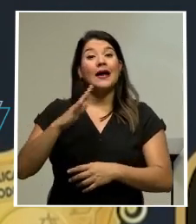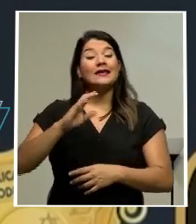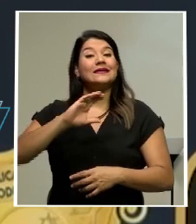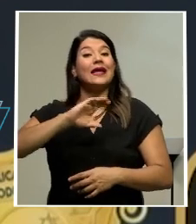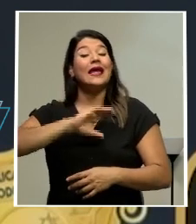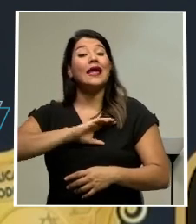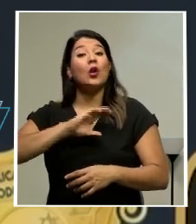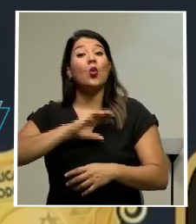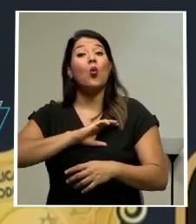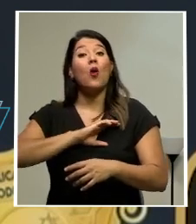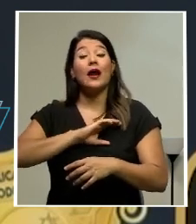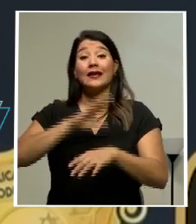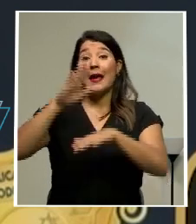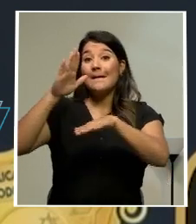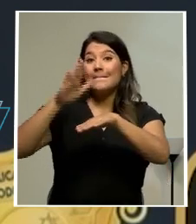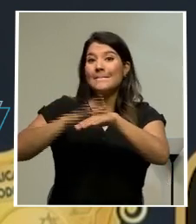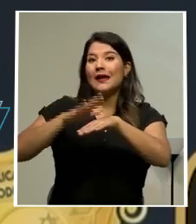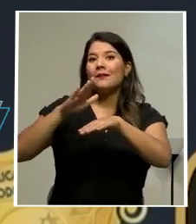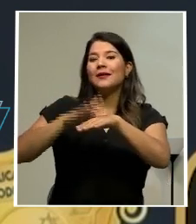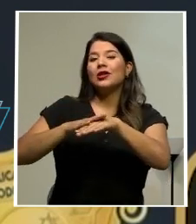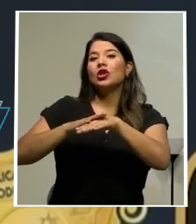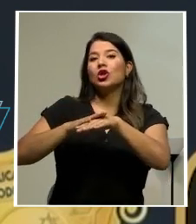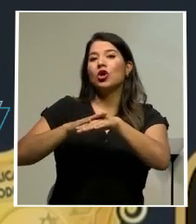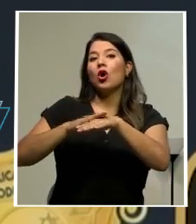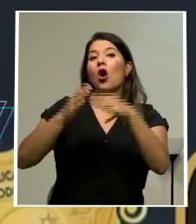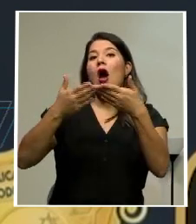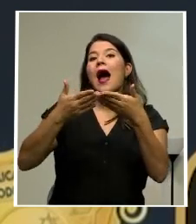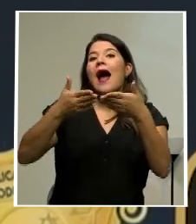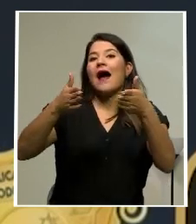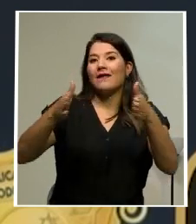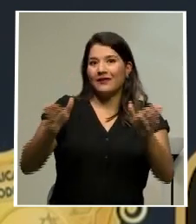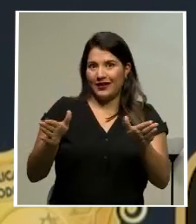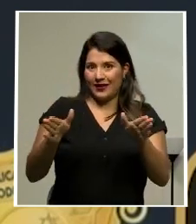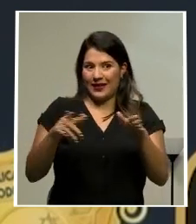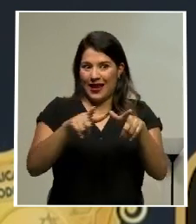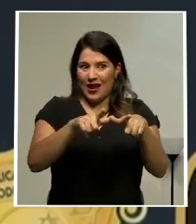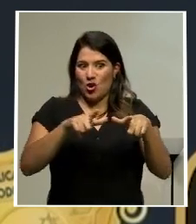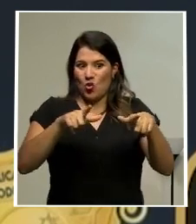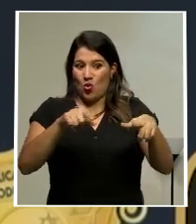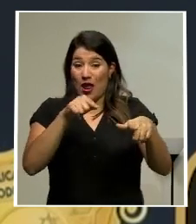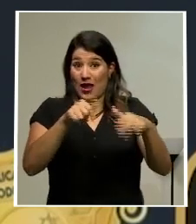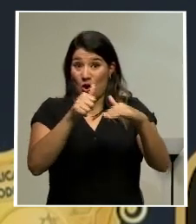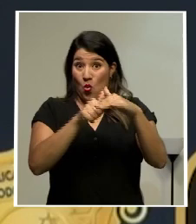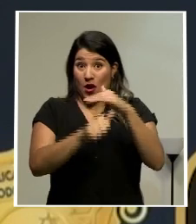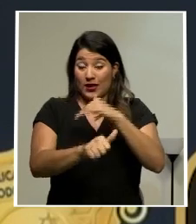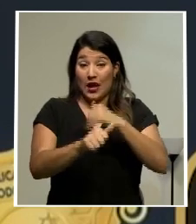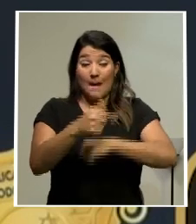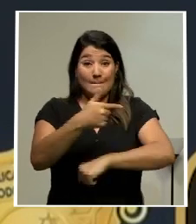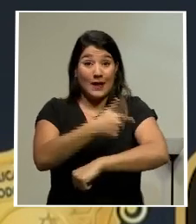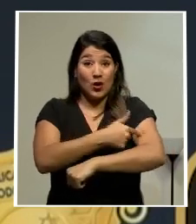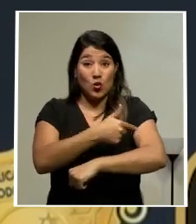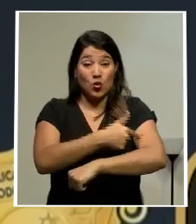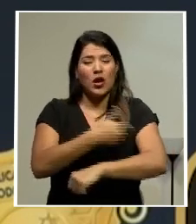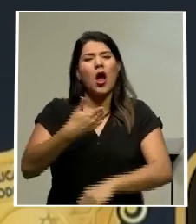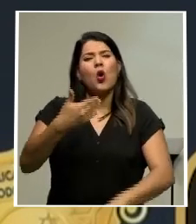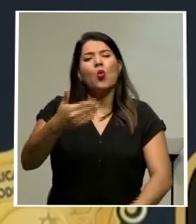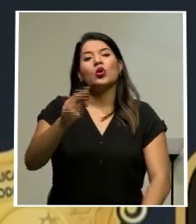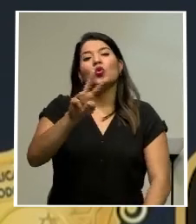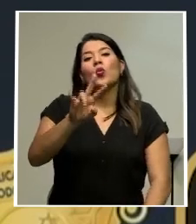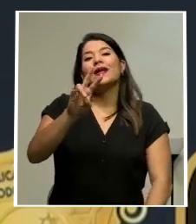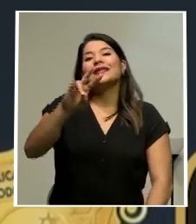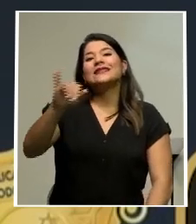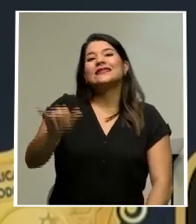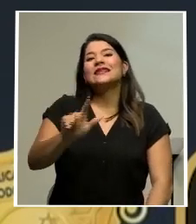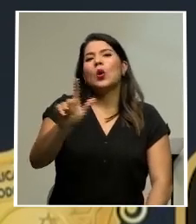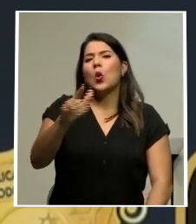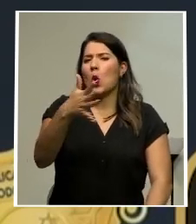irregular del sitio donde se resguardaban las vacunas el 27 de julio aproximadamente a las